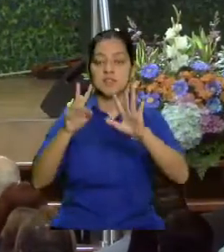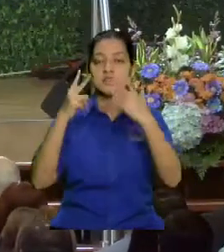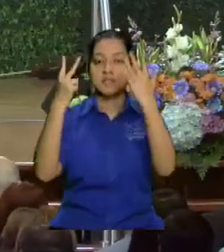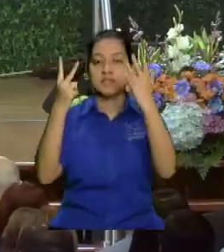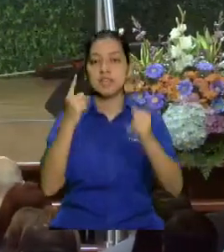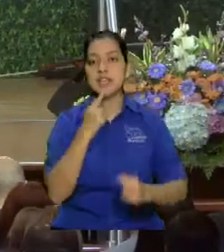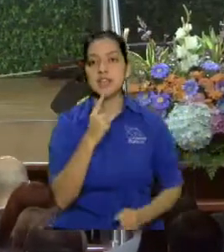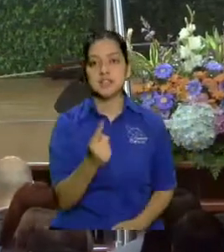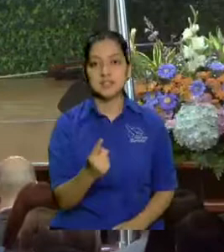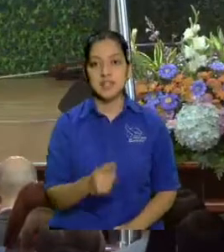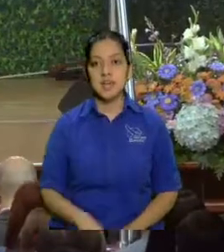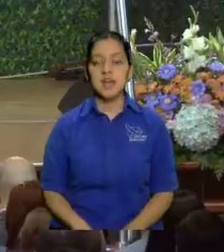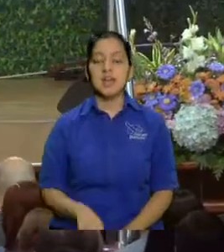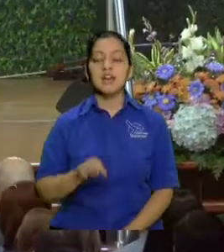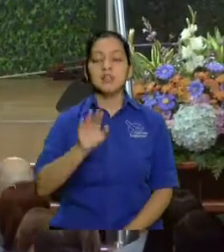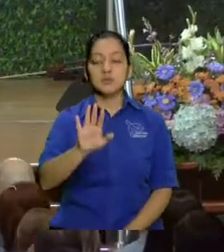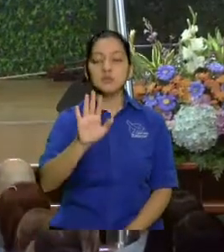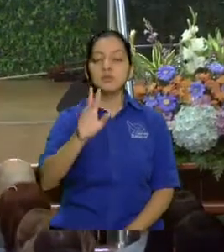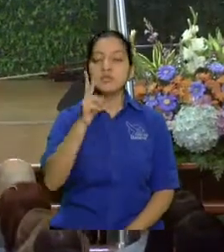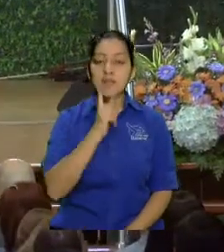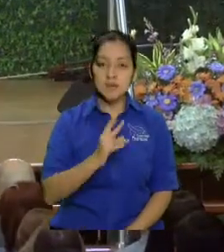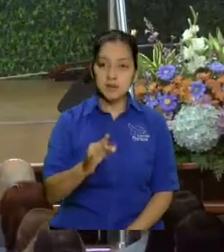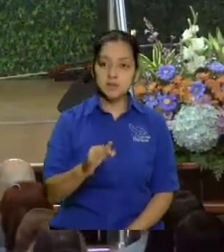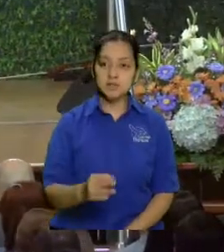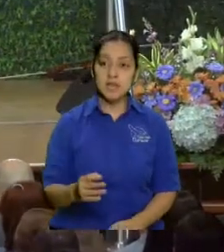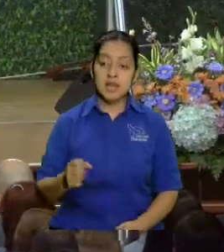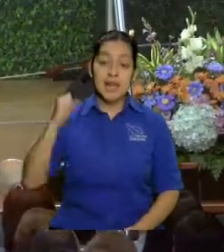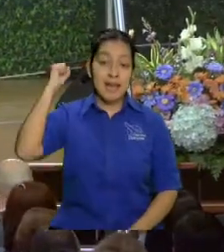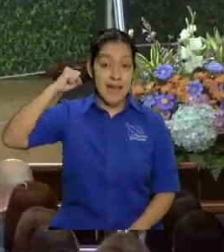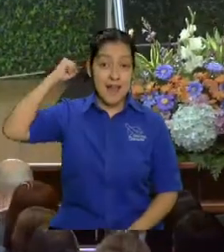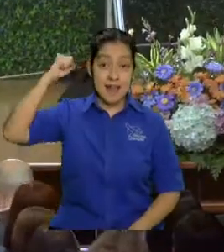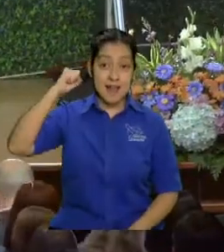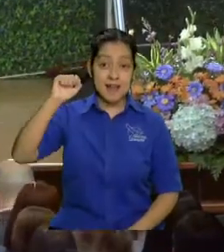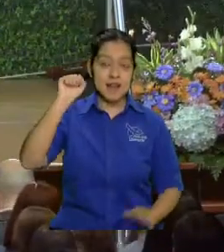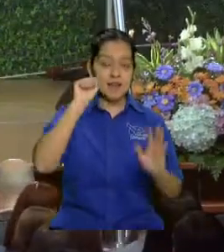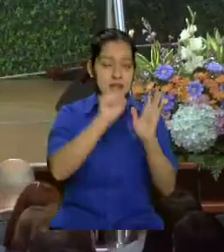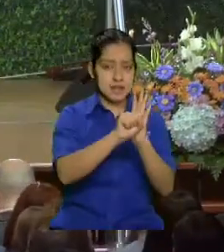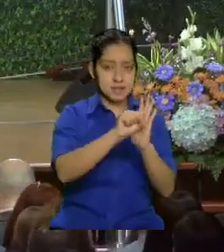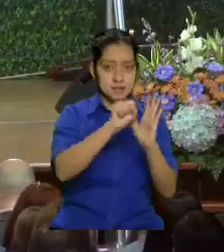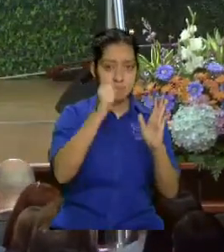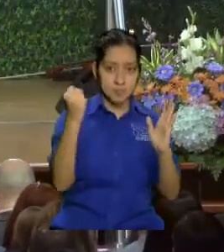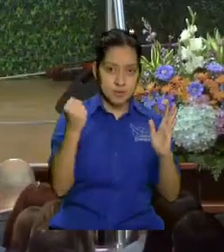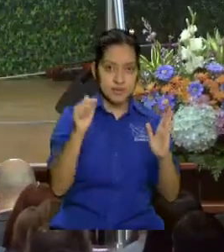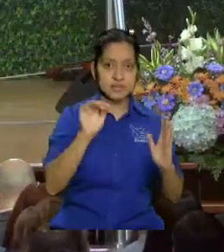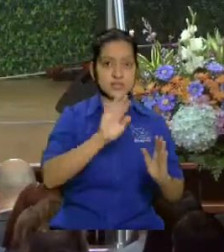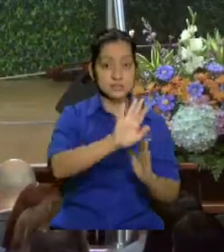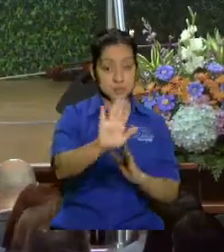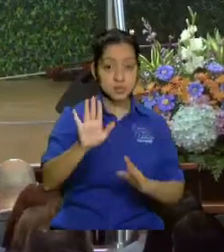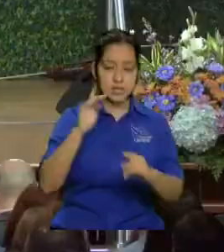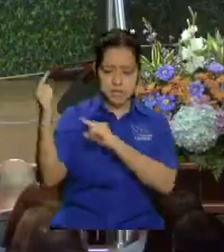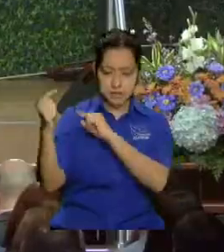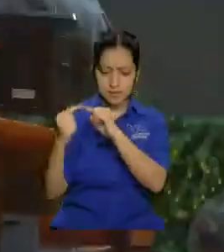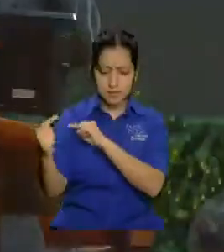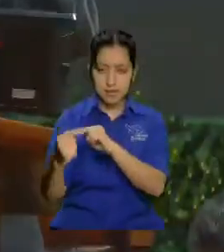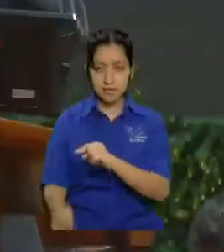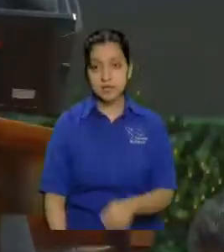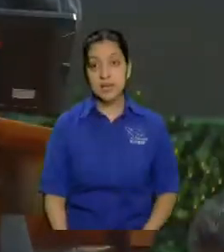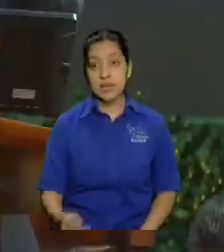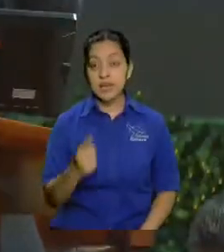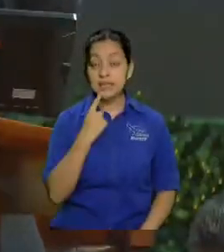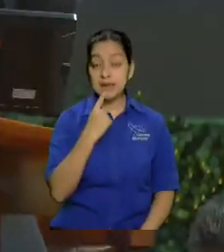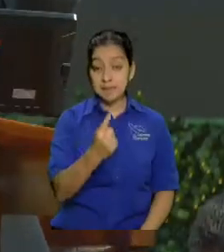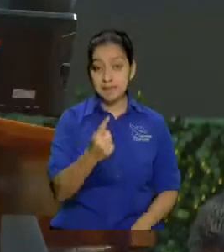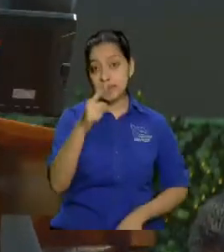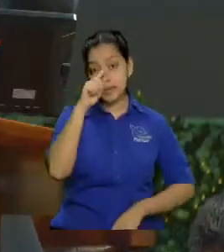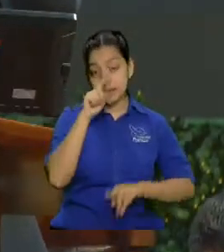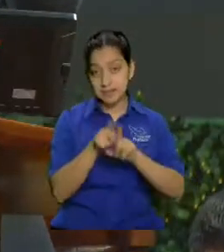a ceder la puerta de sus adversarios y Génesis 24.60 es cuando Rebequita se va y sus hermanos la bendicen y le dice que tú hermana mía